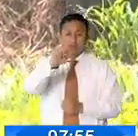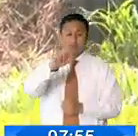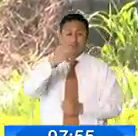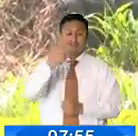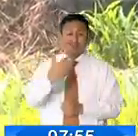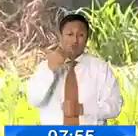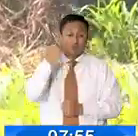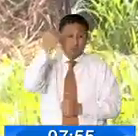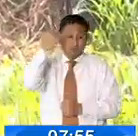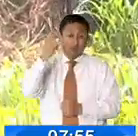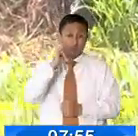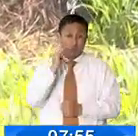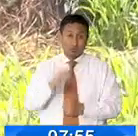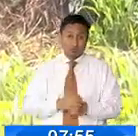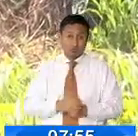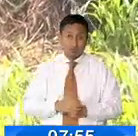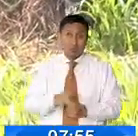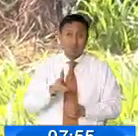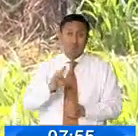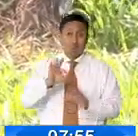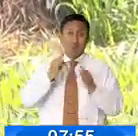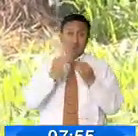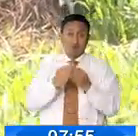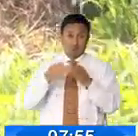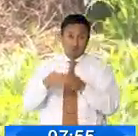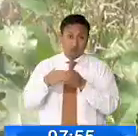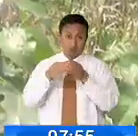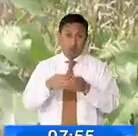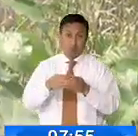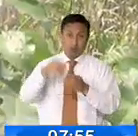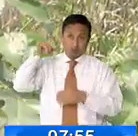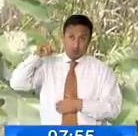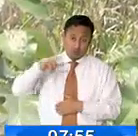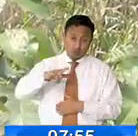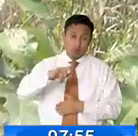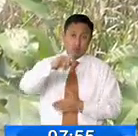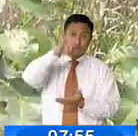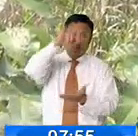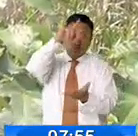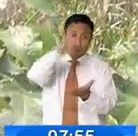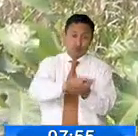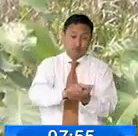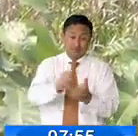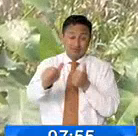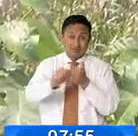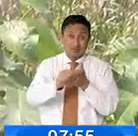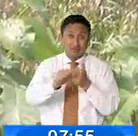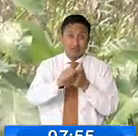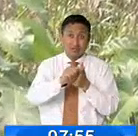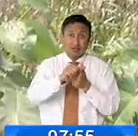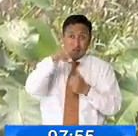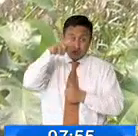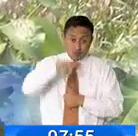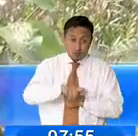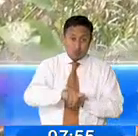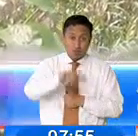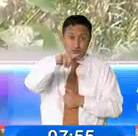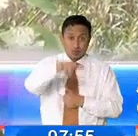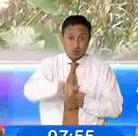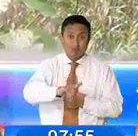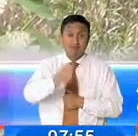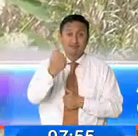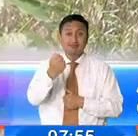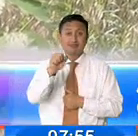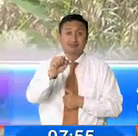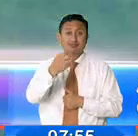mayores y un menor de edad integrantes de una misma familia, se accidentó a pocos metros de la pista del aeropuerto Río Amazonas de Shell